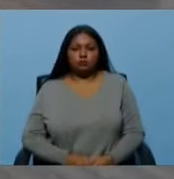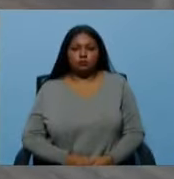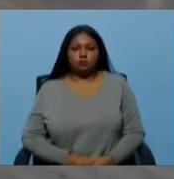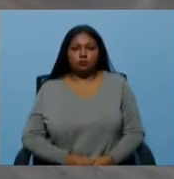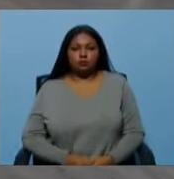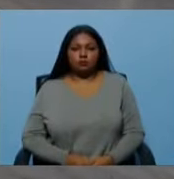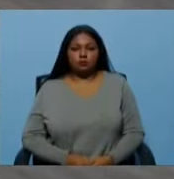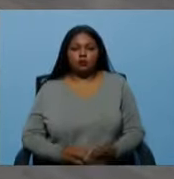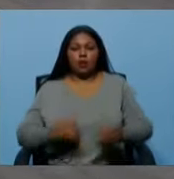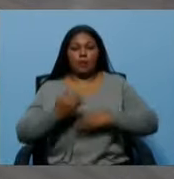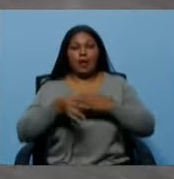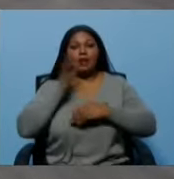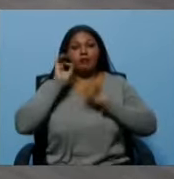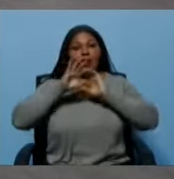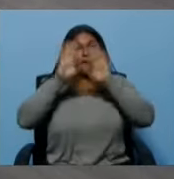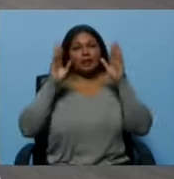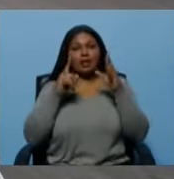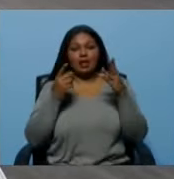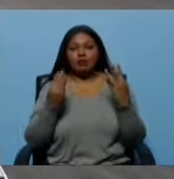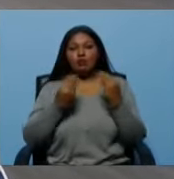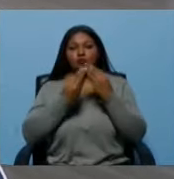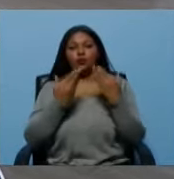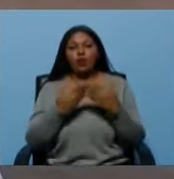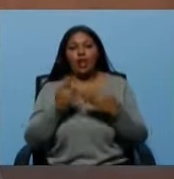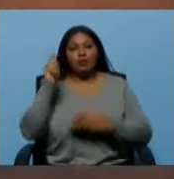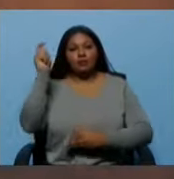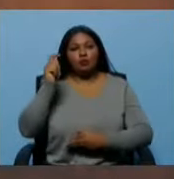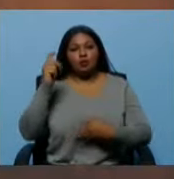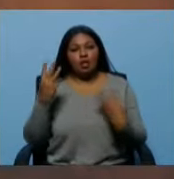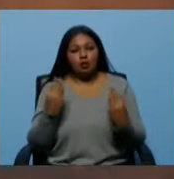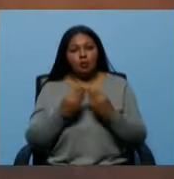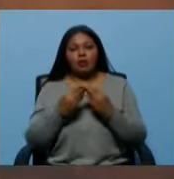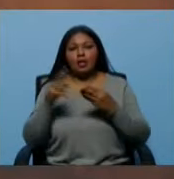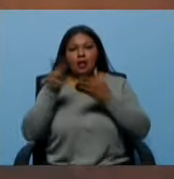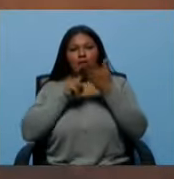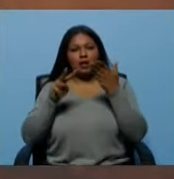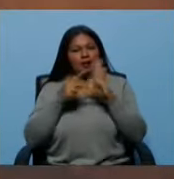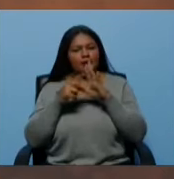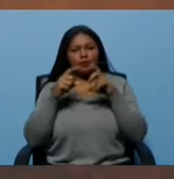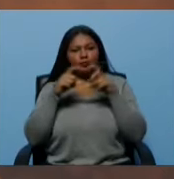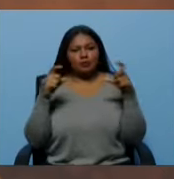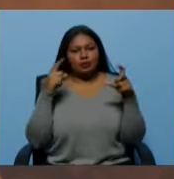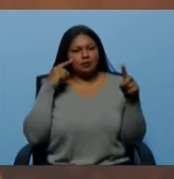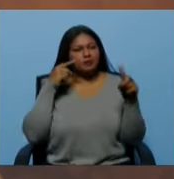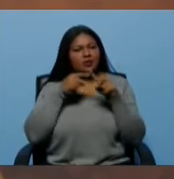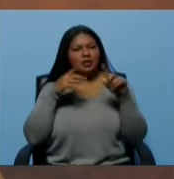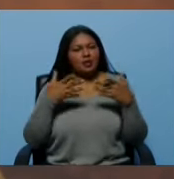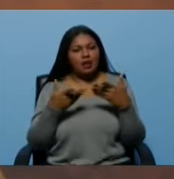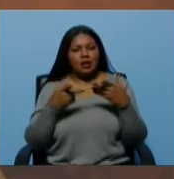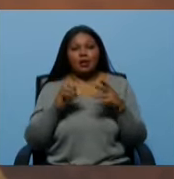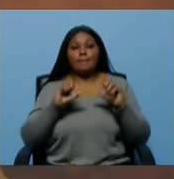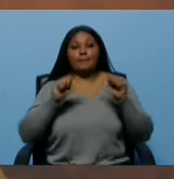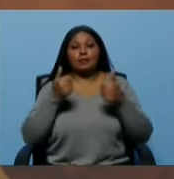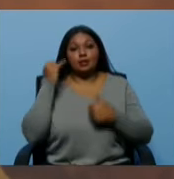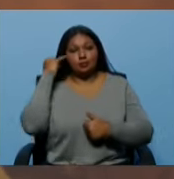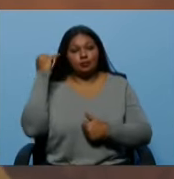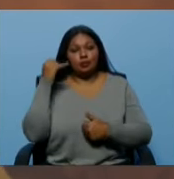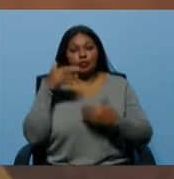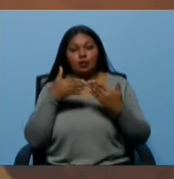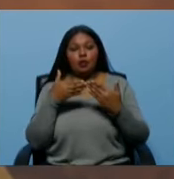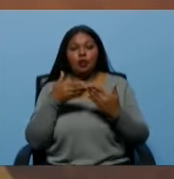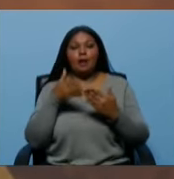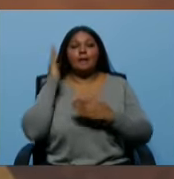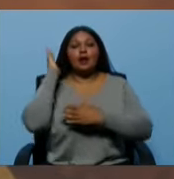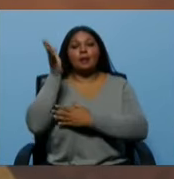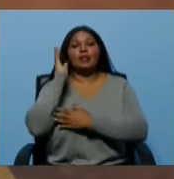Mañana, nos acompaña el diputado Gustavo Villapol, y vamos a dar lectura, vamos a revisar una nota, sí, a propósito de estas iniciativas parlamentarias que se